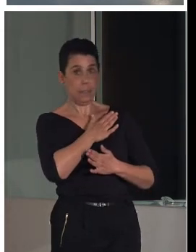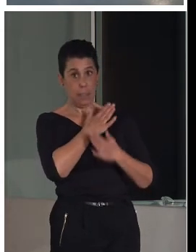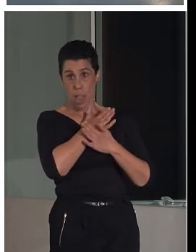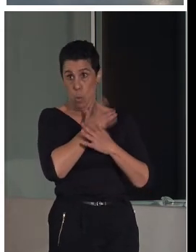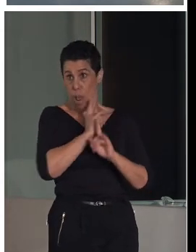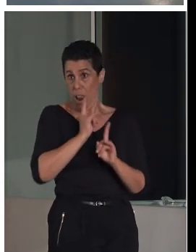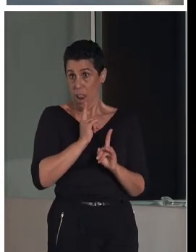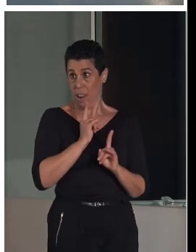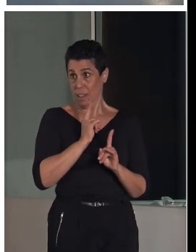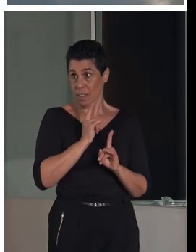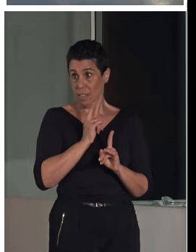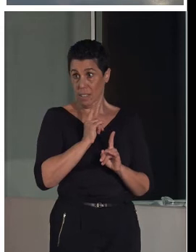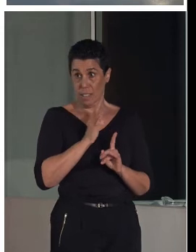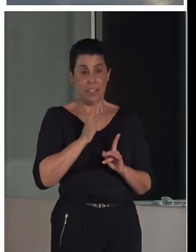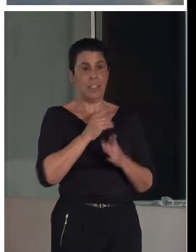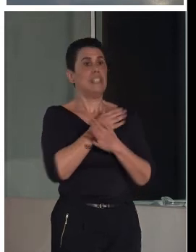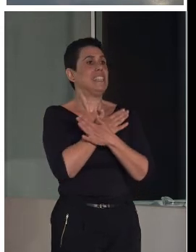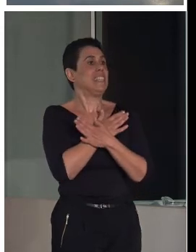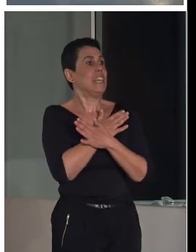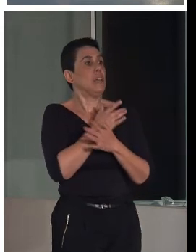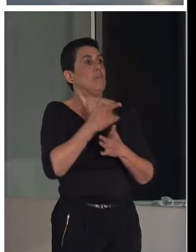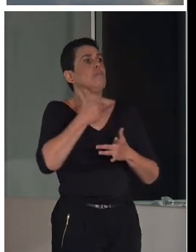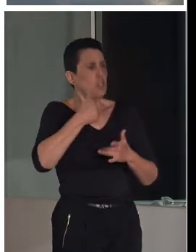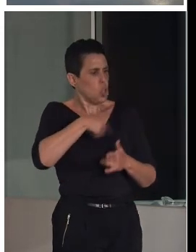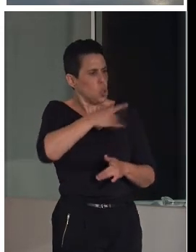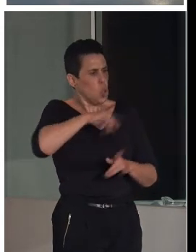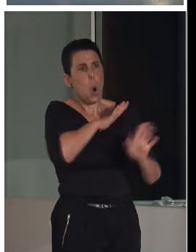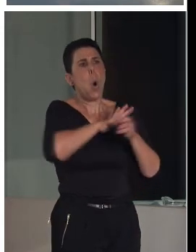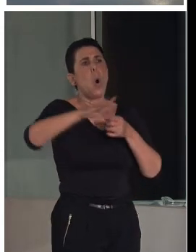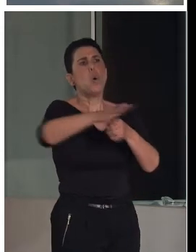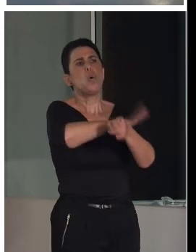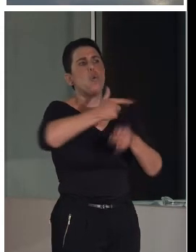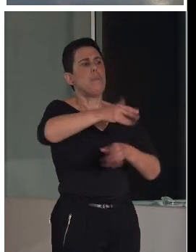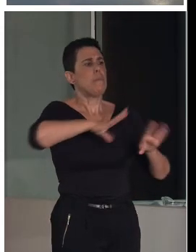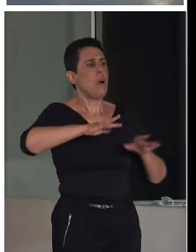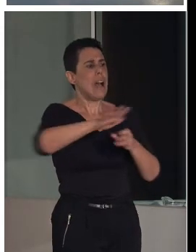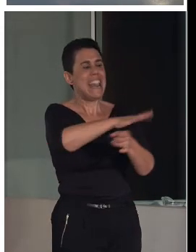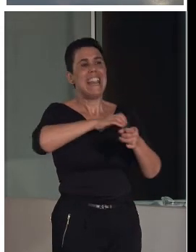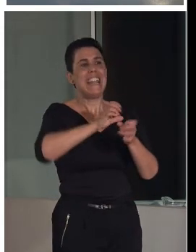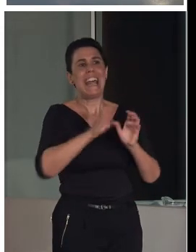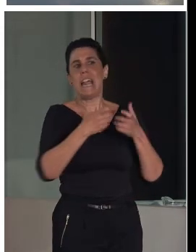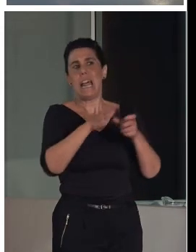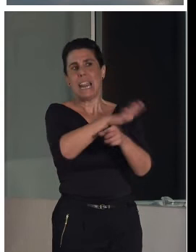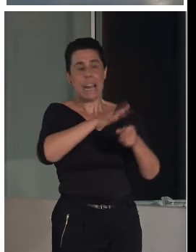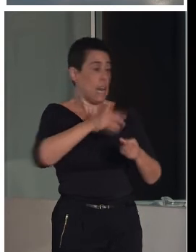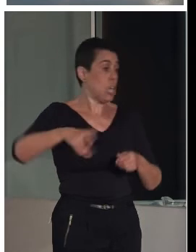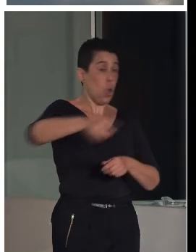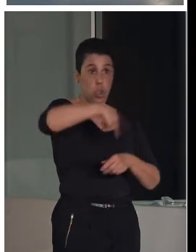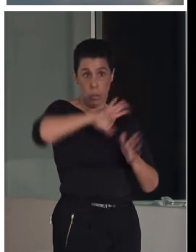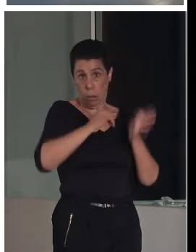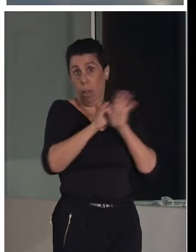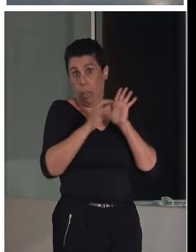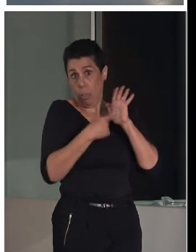nuestro ámbito de actuación es toda la región, es decir, todo lo que afecta a la declaración, que es uno de nuestros estatutos como tal.